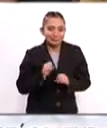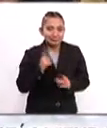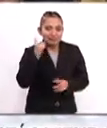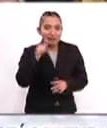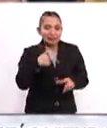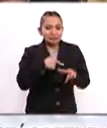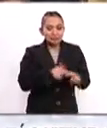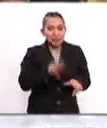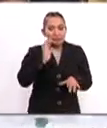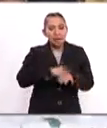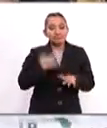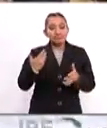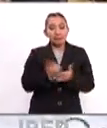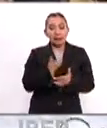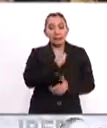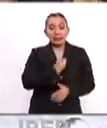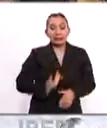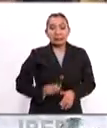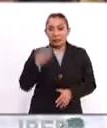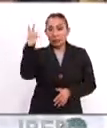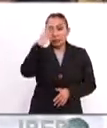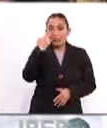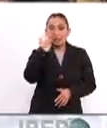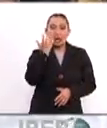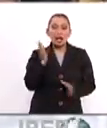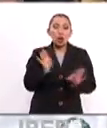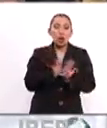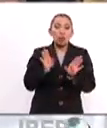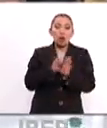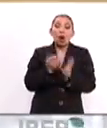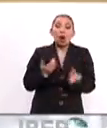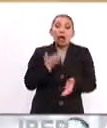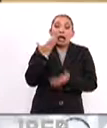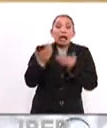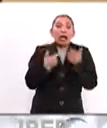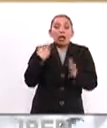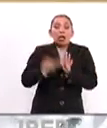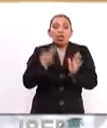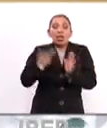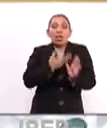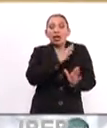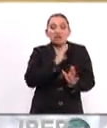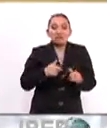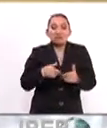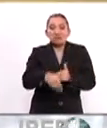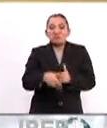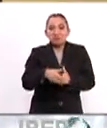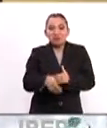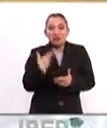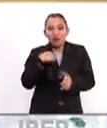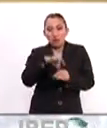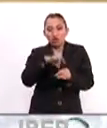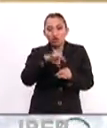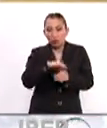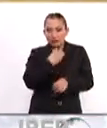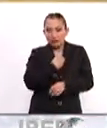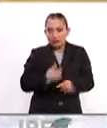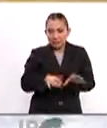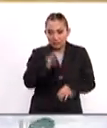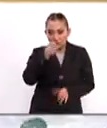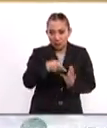para seguir ganando parece que el presidente Trump está haciendo una campaña interminable hasta las próximas elecciones también